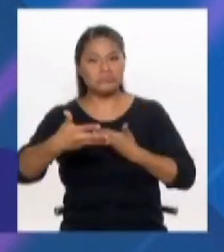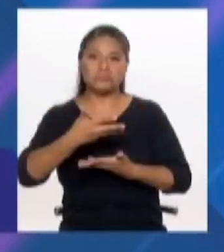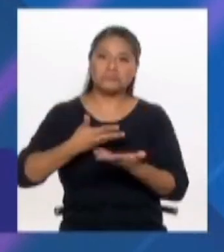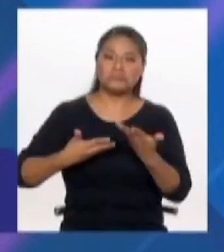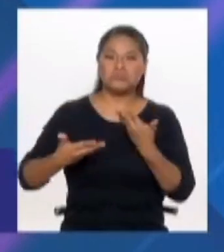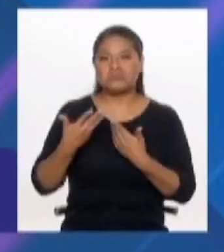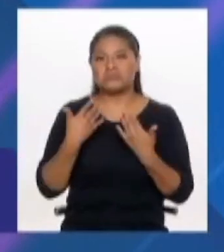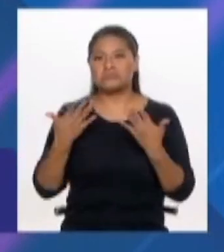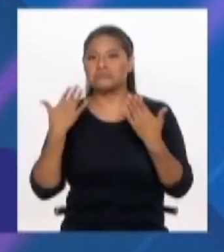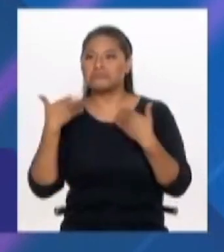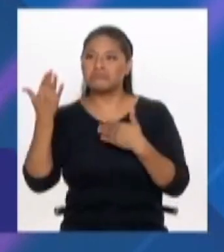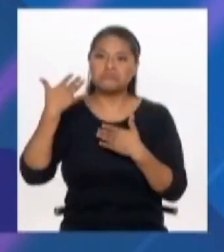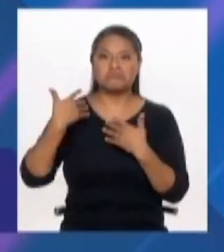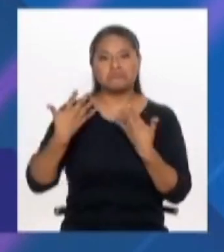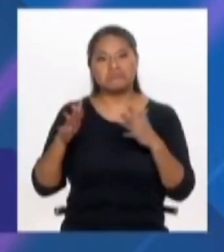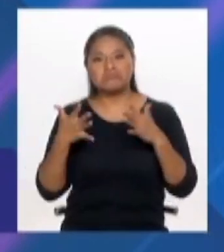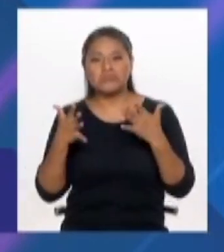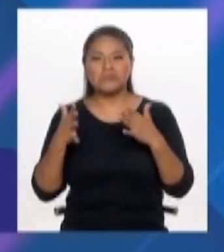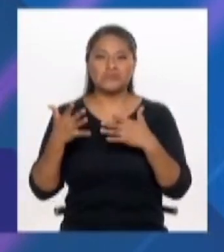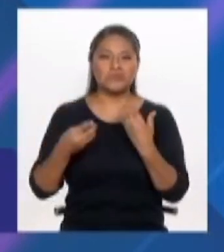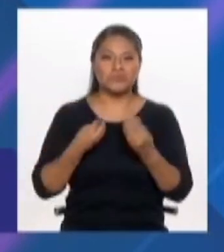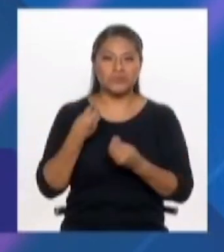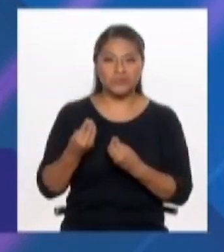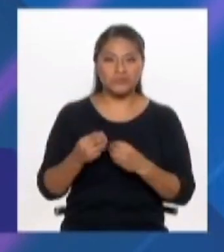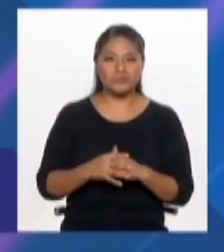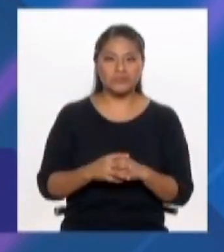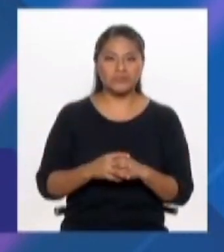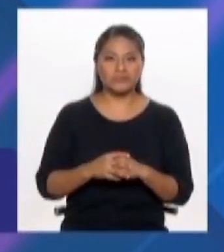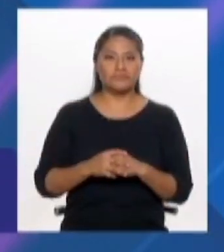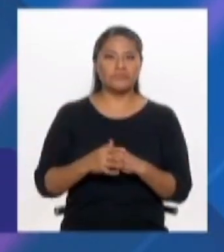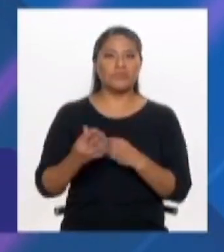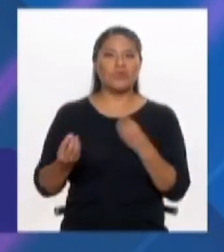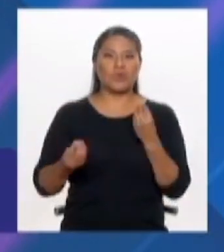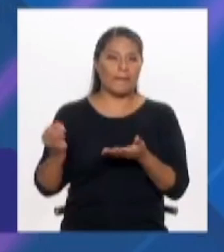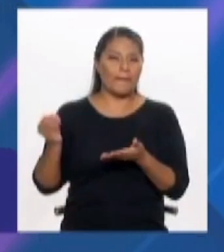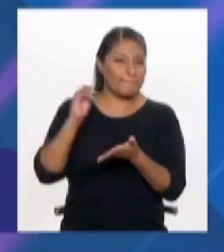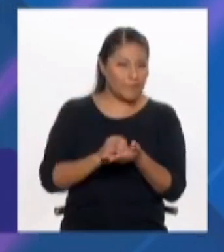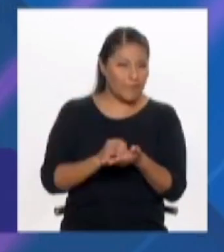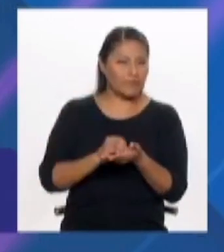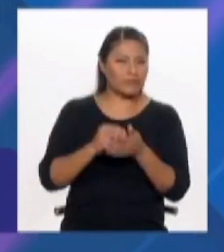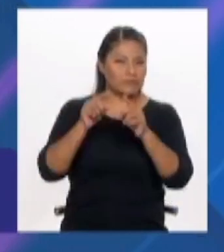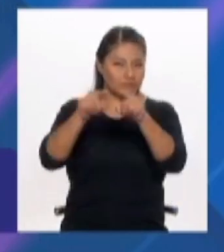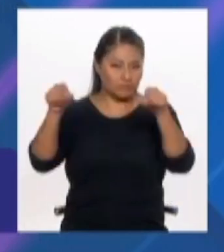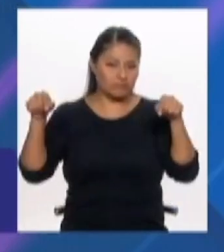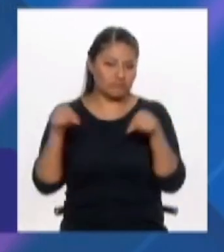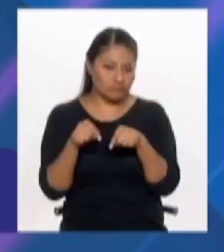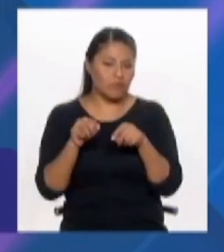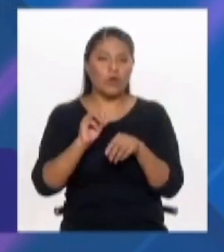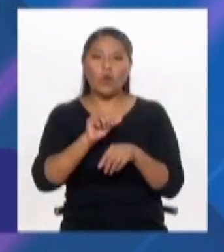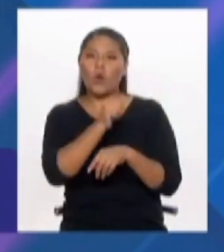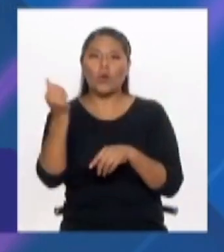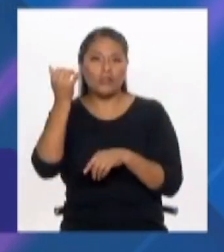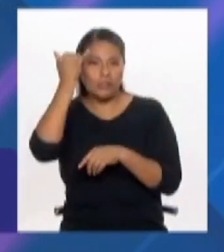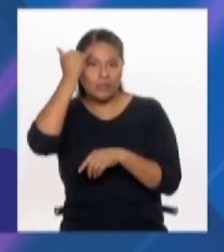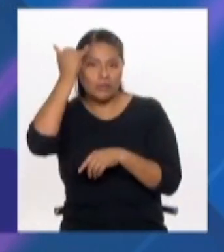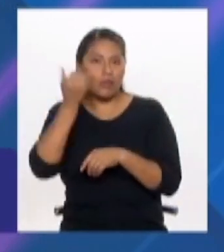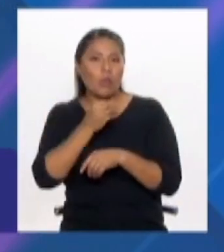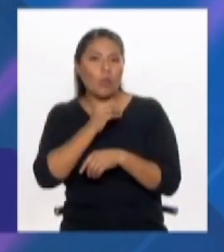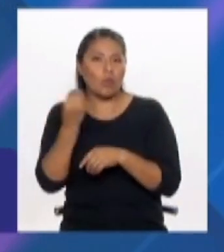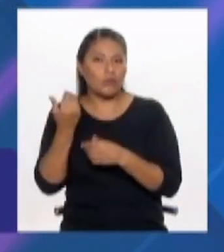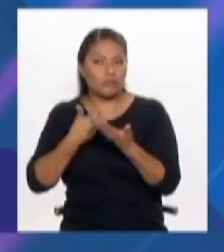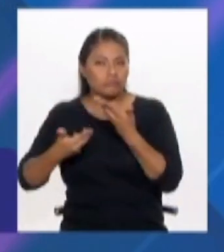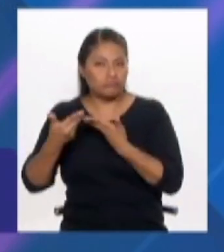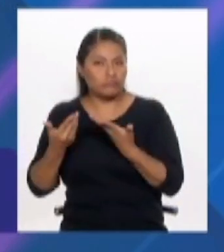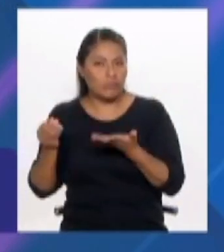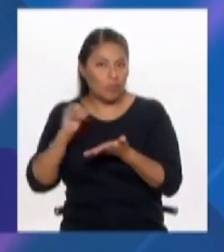verano ahí simpático. Volvamos a eso. ¿Qué más podemos hacer? ¿Qué ideas que podríamos darle desde aquí, entonces, a la